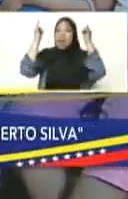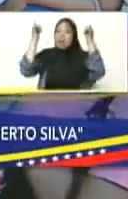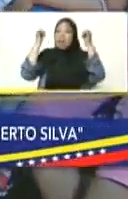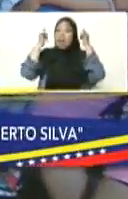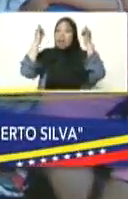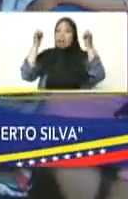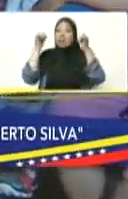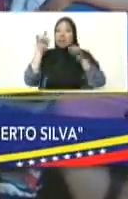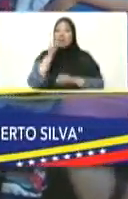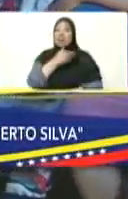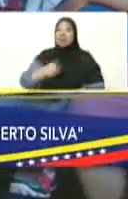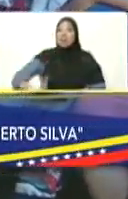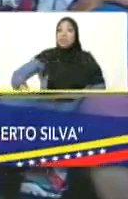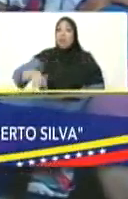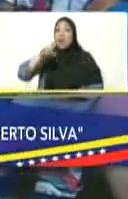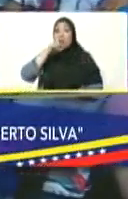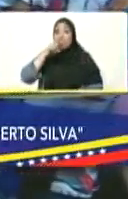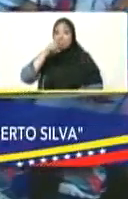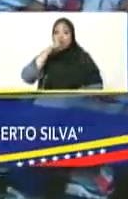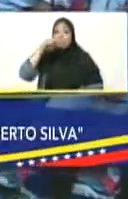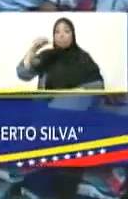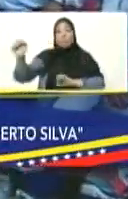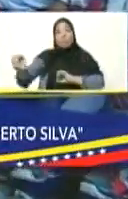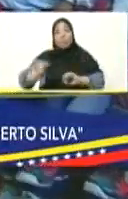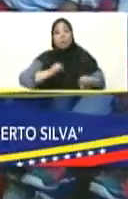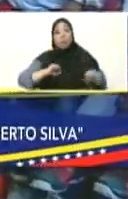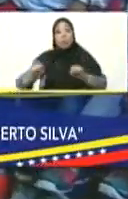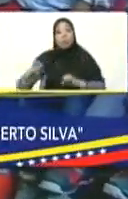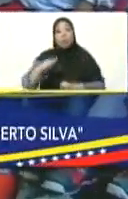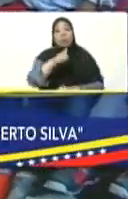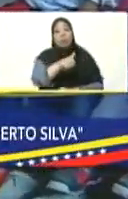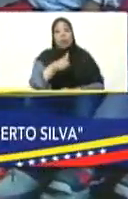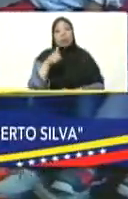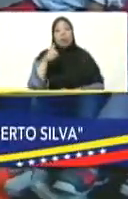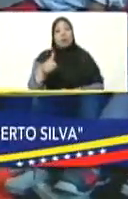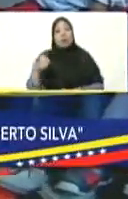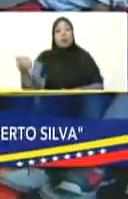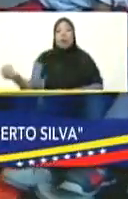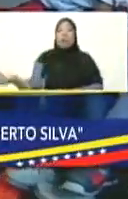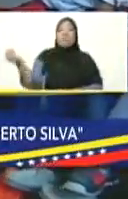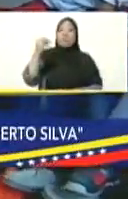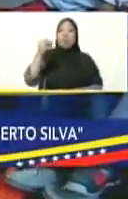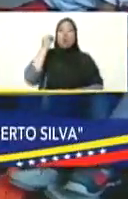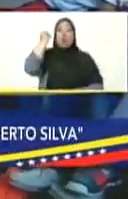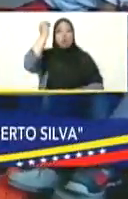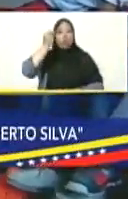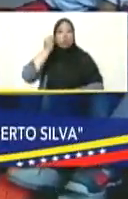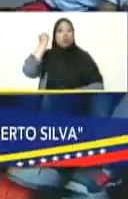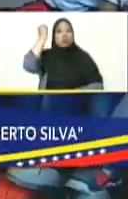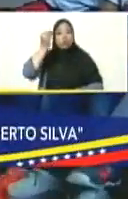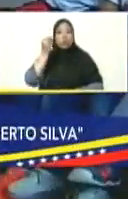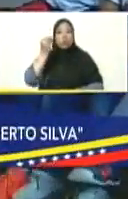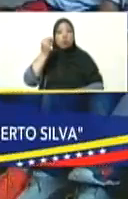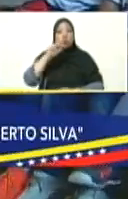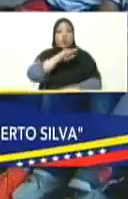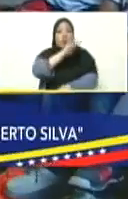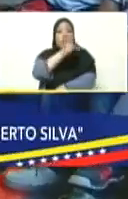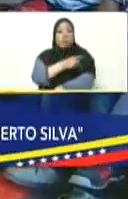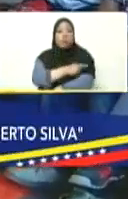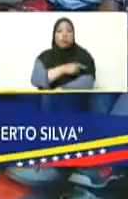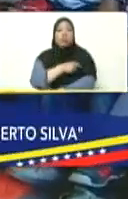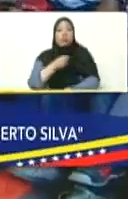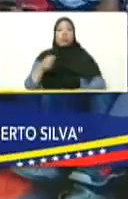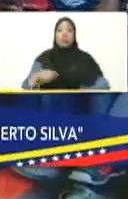mi comandante presidente con este movimiento que cada día se fortalece más en lo que es la construcción del poder popular